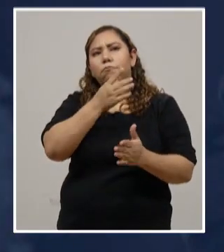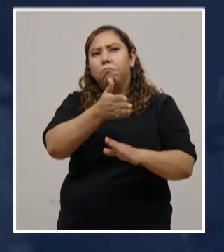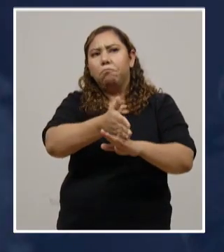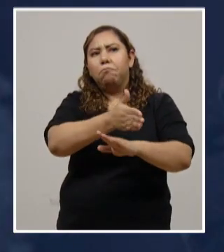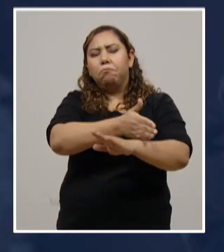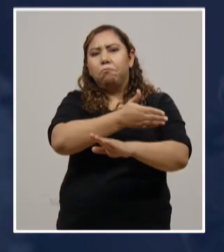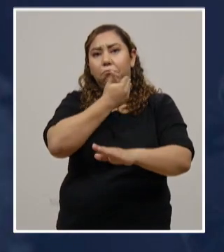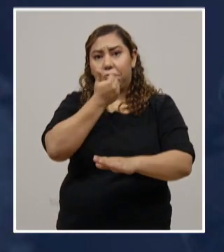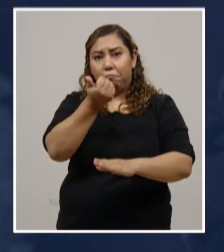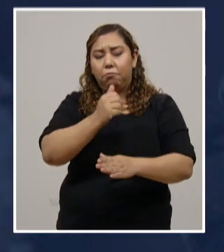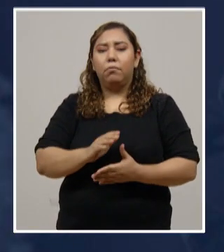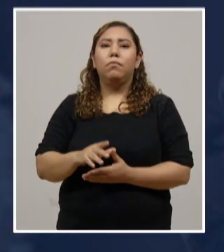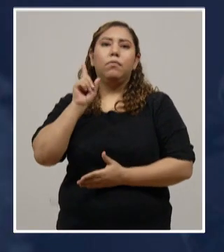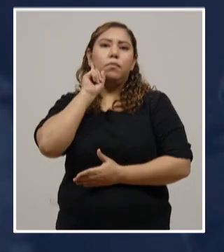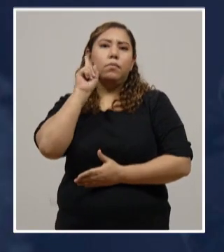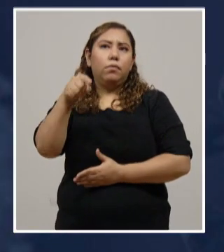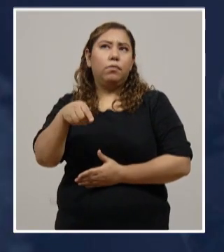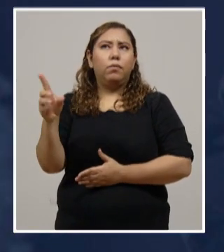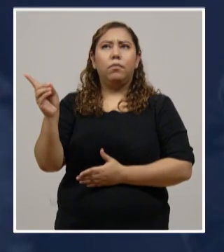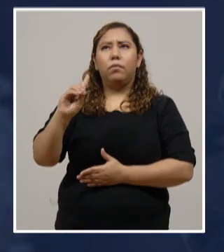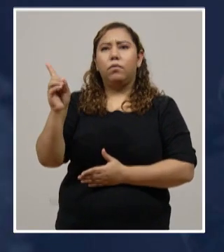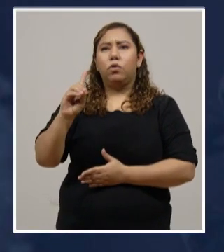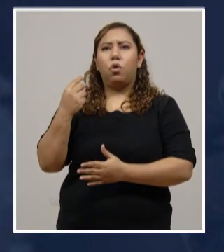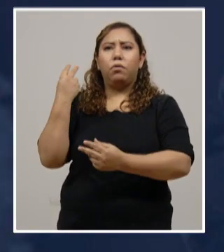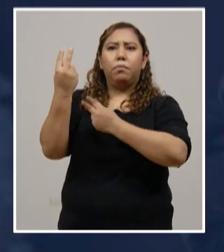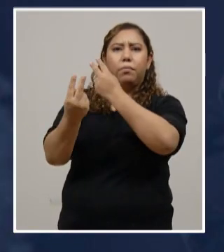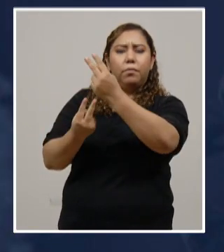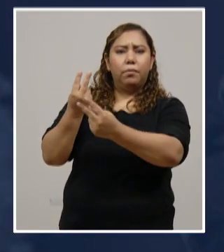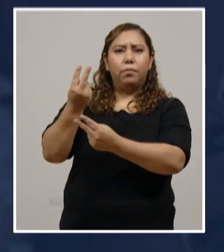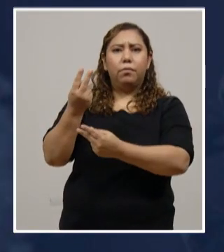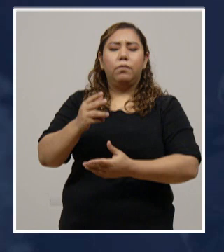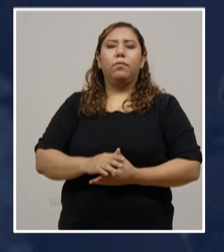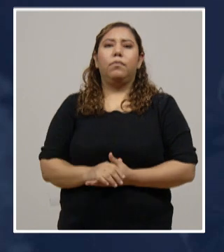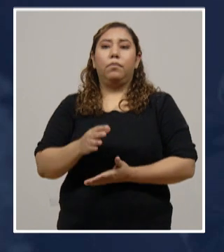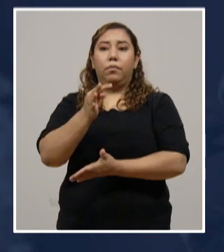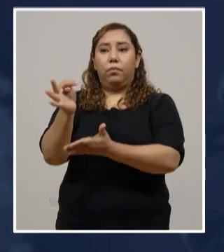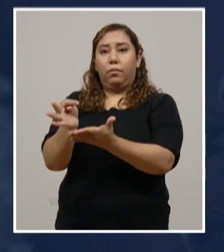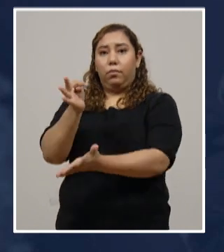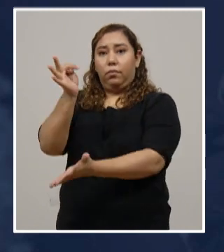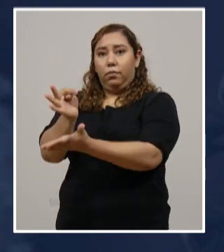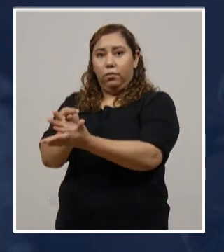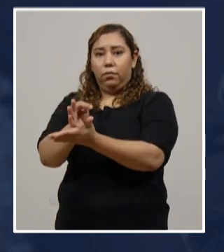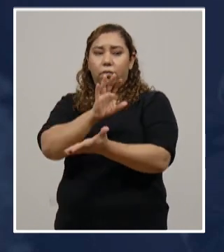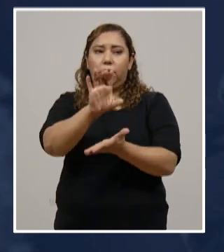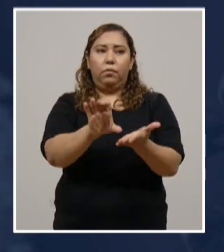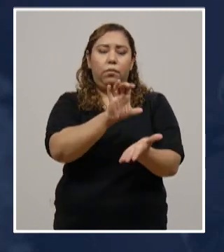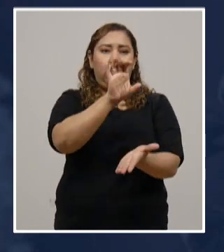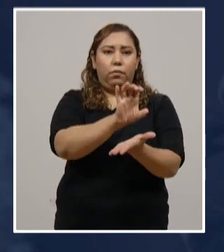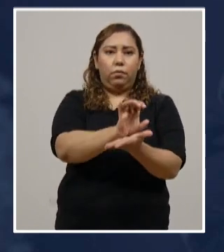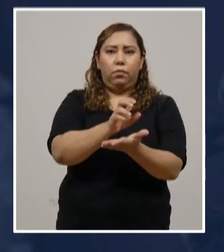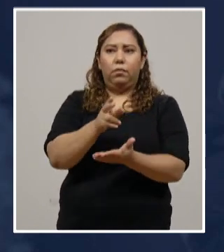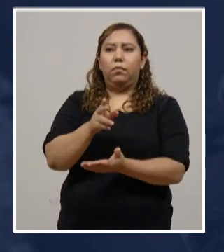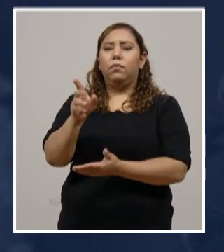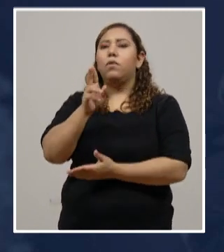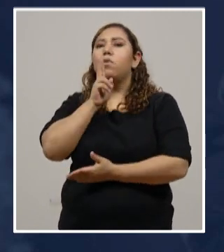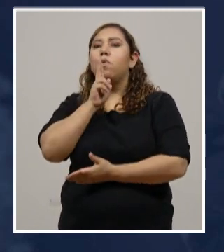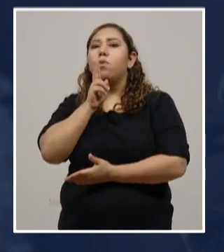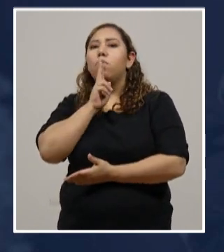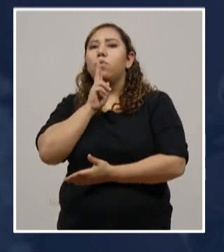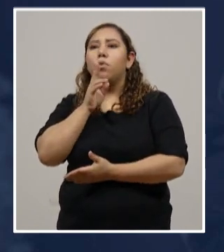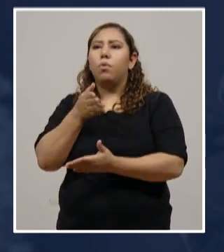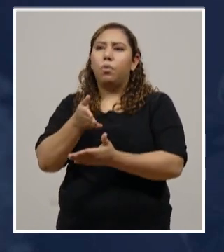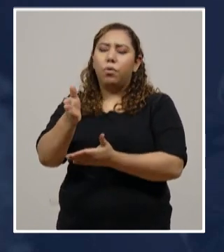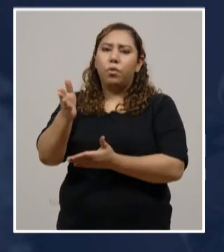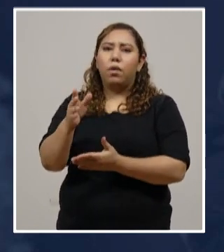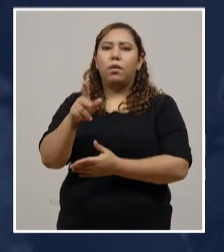¿dónde estarán las brigadas mañana 15 de julio? En el Distrito Central estarán en las colonias, Honduras, El Reparto, Colonia